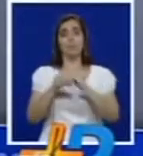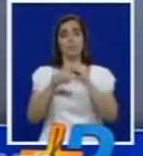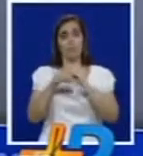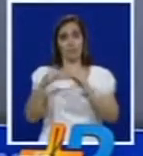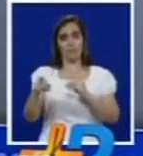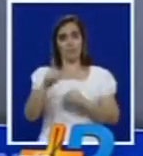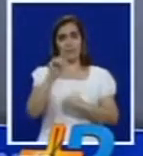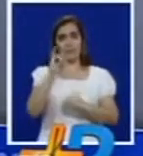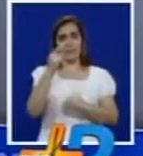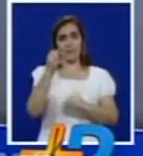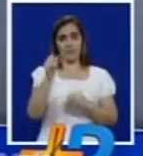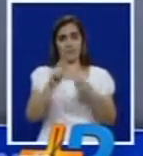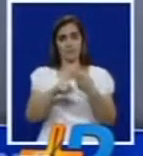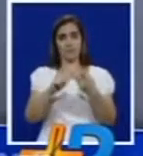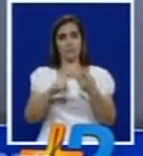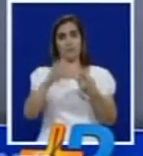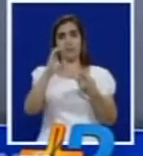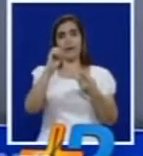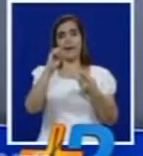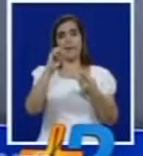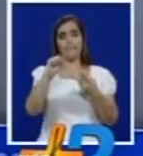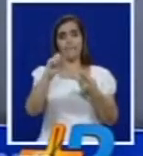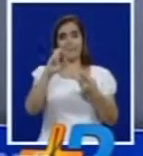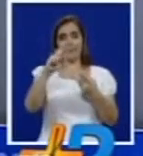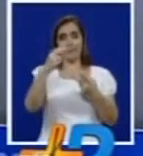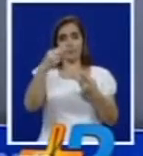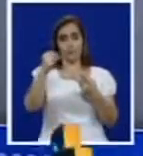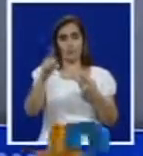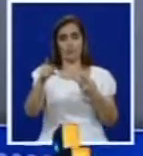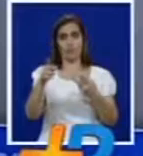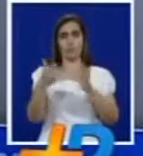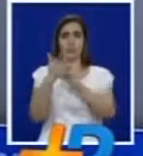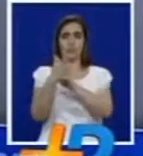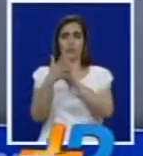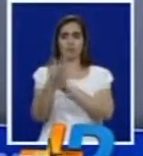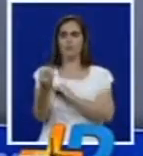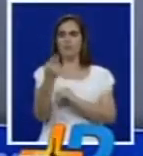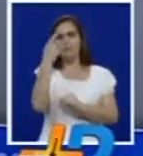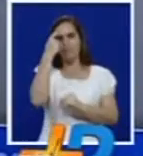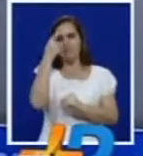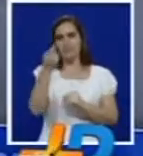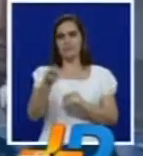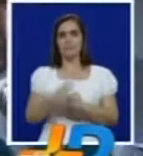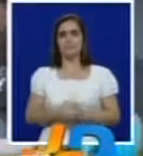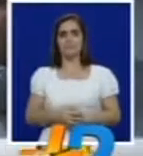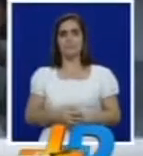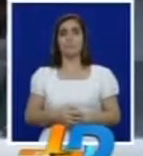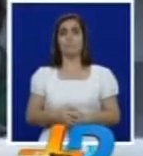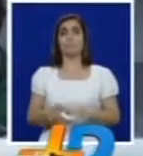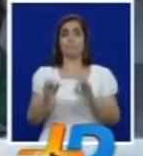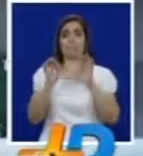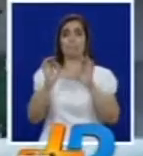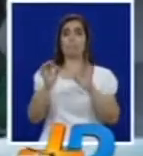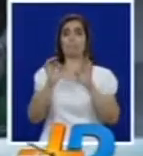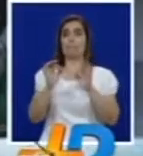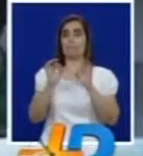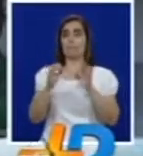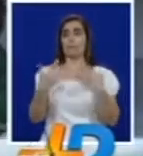Carlos Lizarazo y de Néstor Camacho este último paraguayo aquí están sus conceptos es un muy buen partido